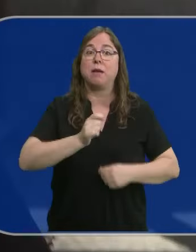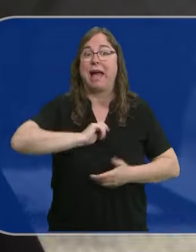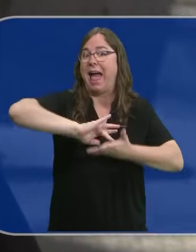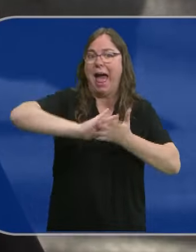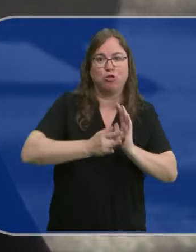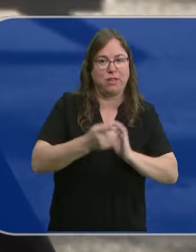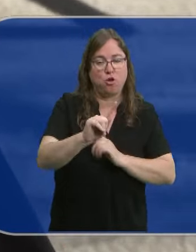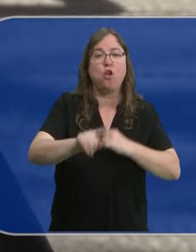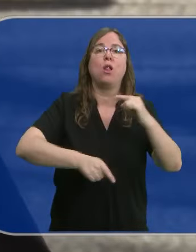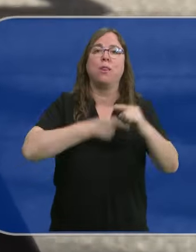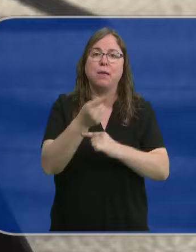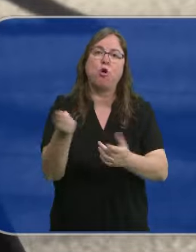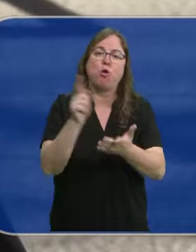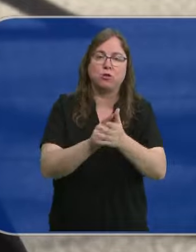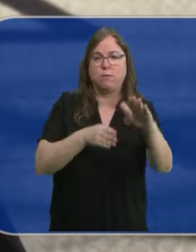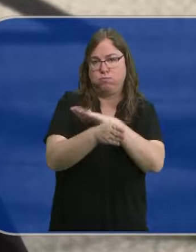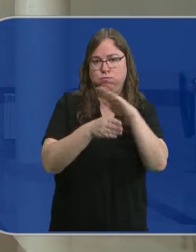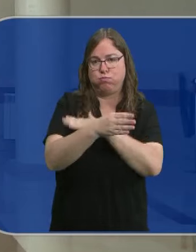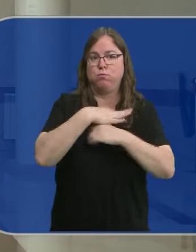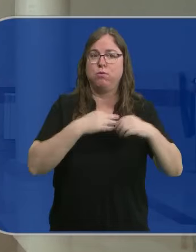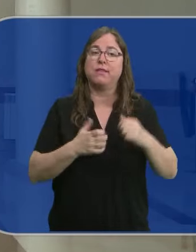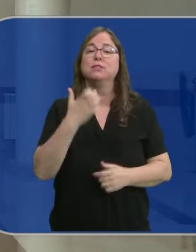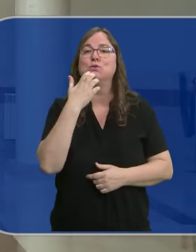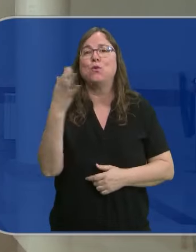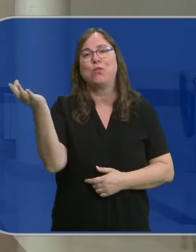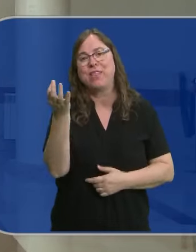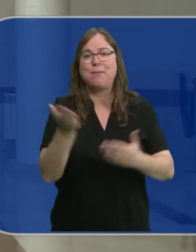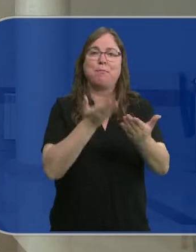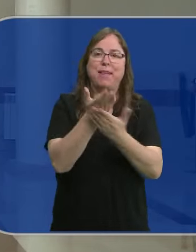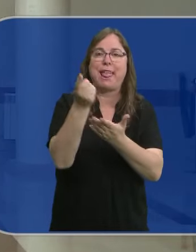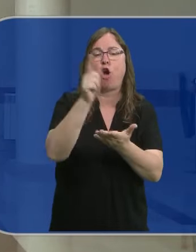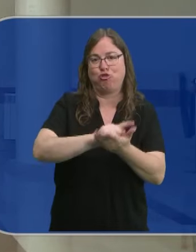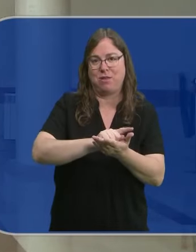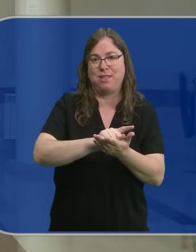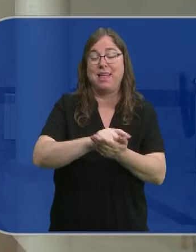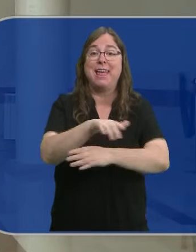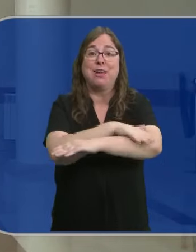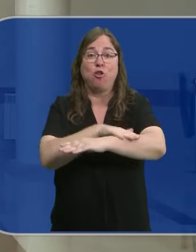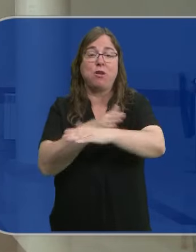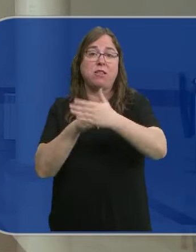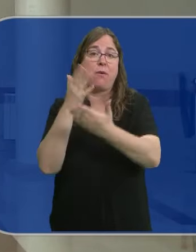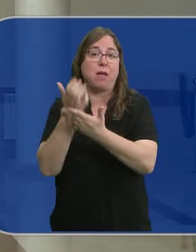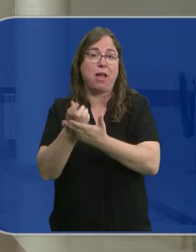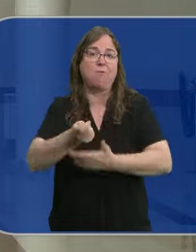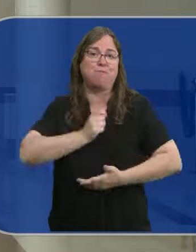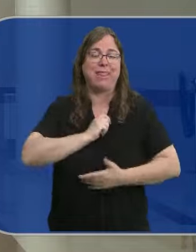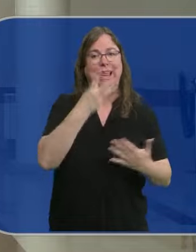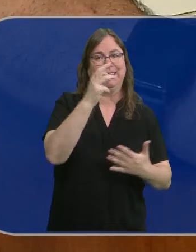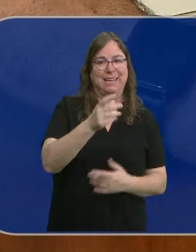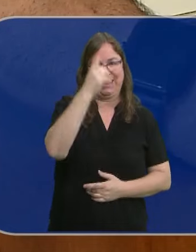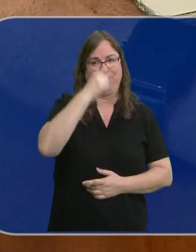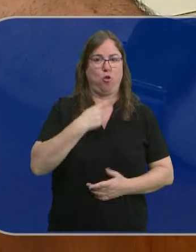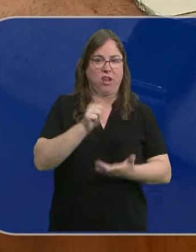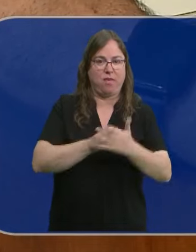se nos agoten, porque luego se pueden volver a solicitar. Tú vas a tener que volver a solicitar que el gobierno a través de la aplicación te dé otra nueva